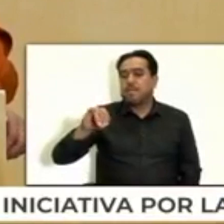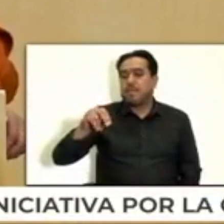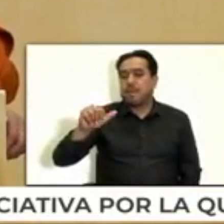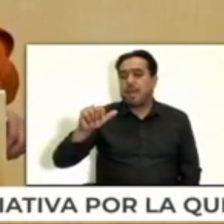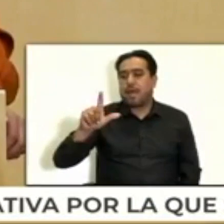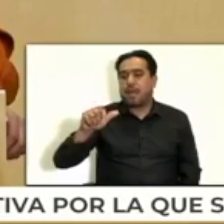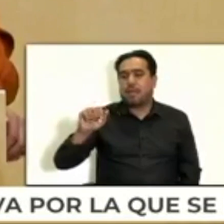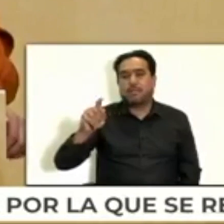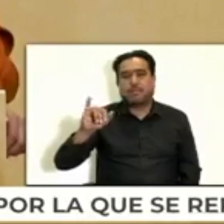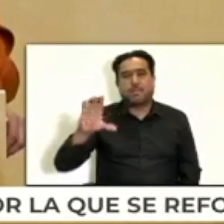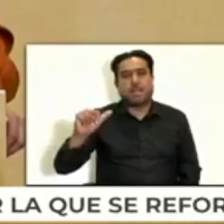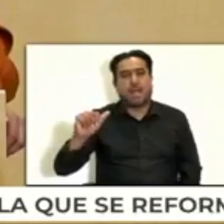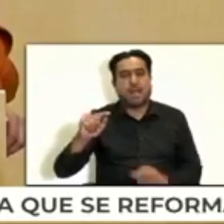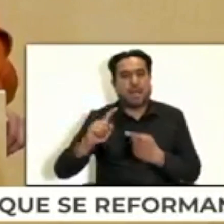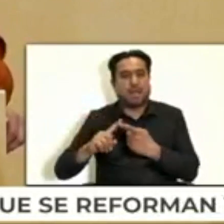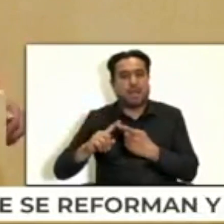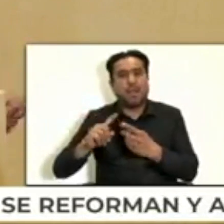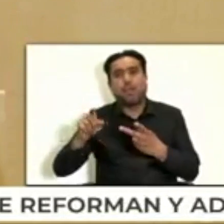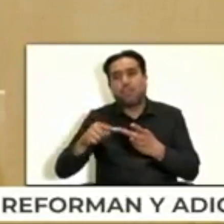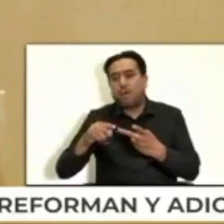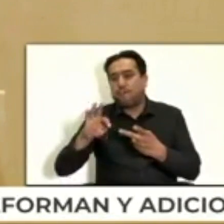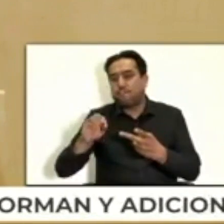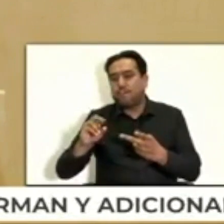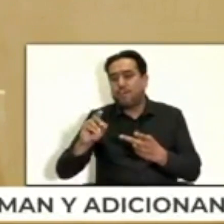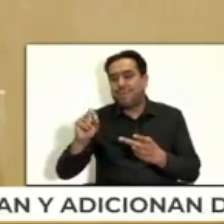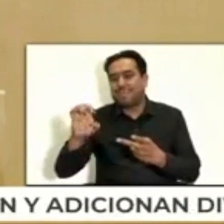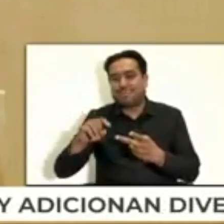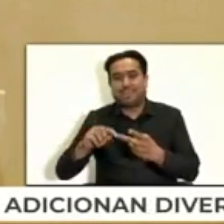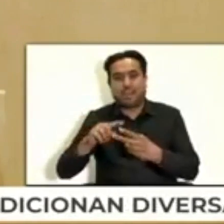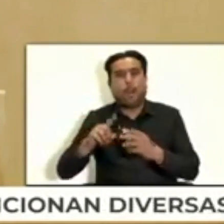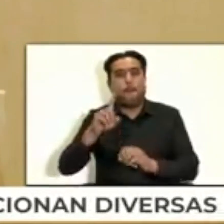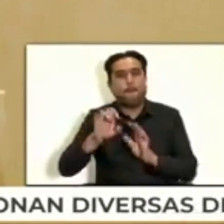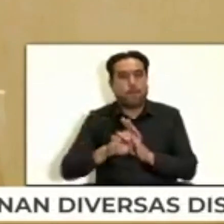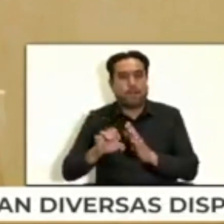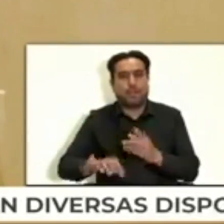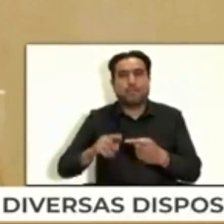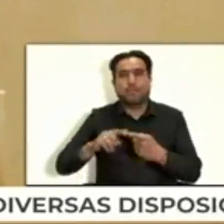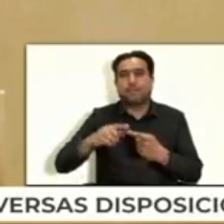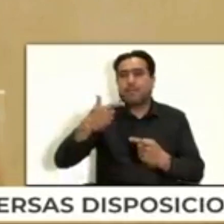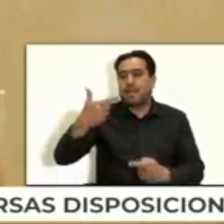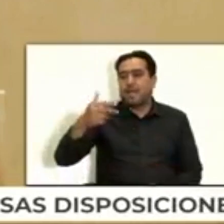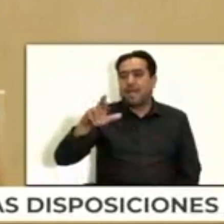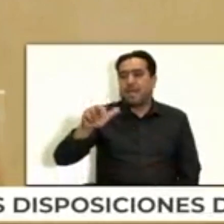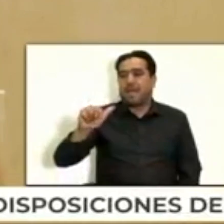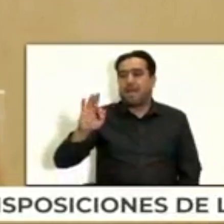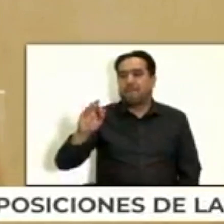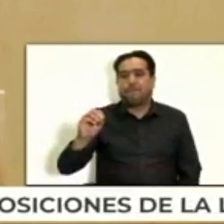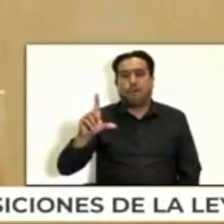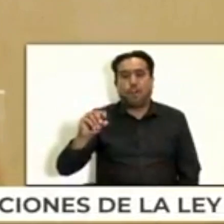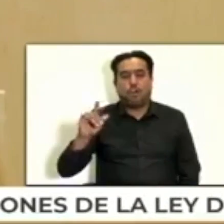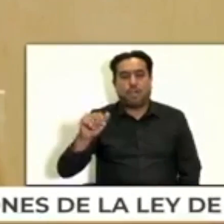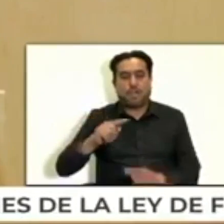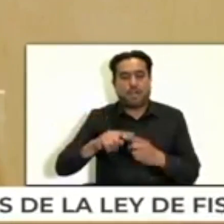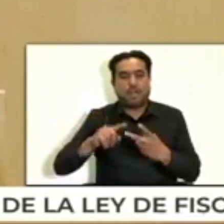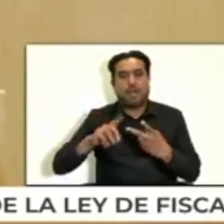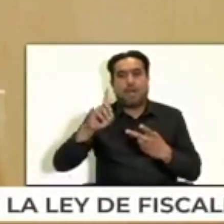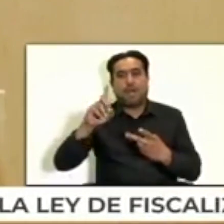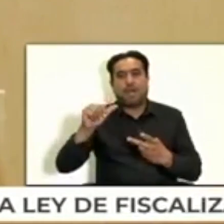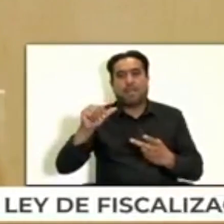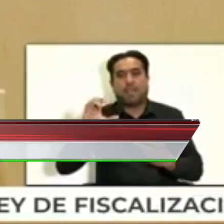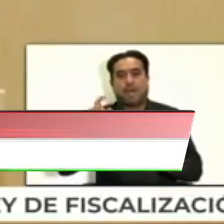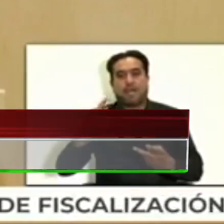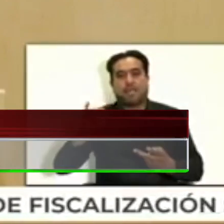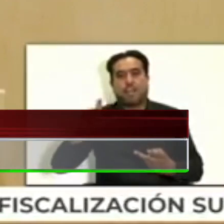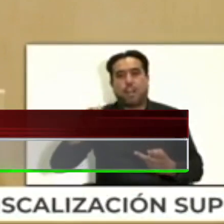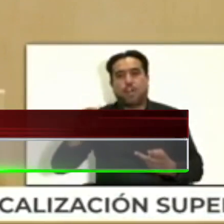criminalísticas y forenses. Por ejemplo, la grafología, la dactiloscopía,